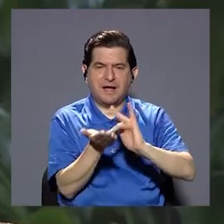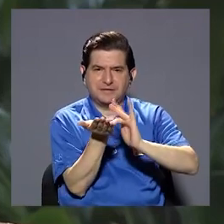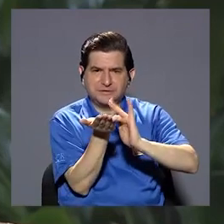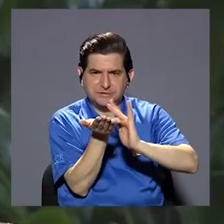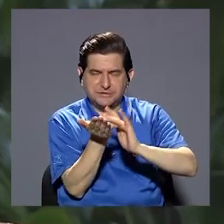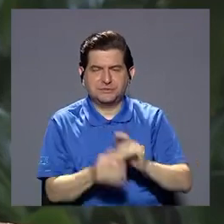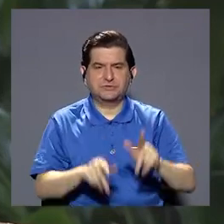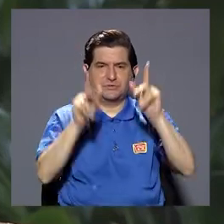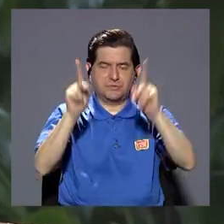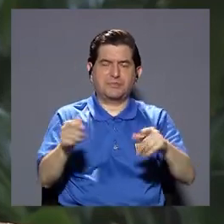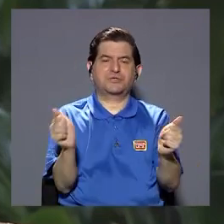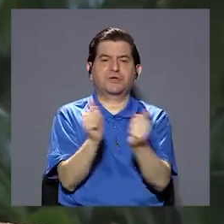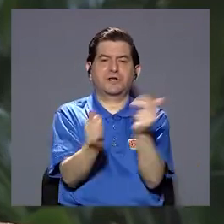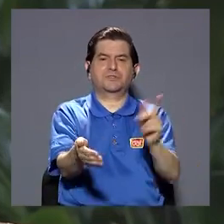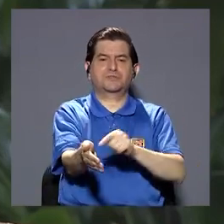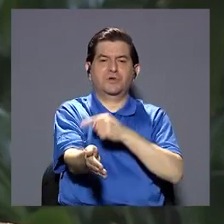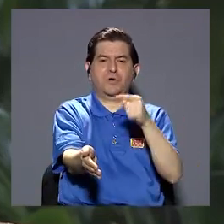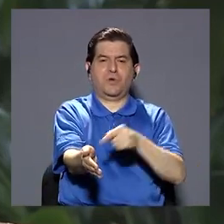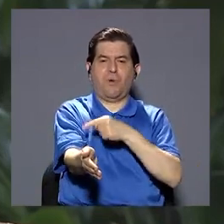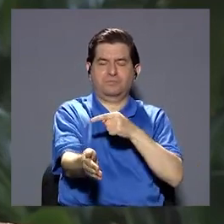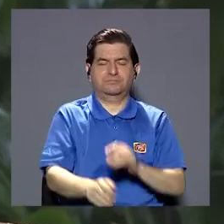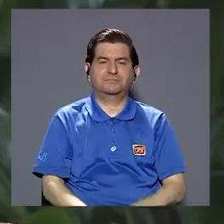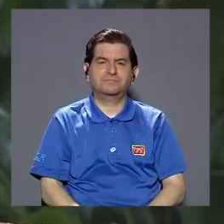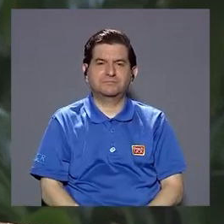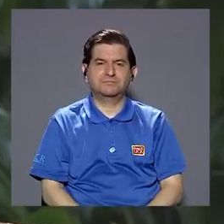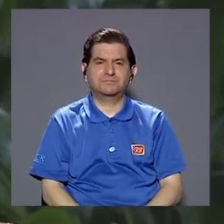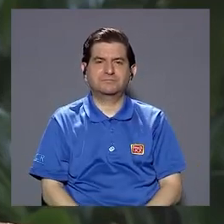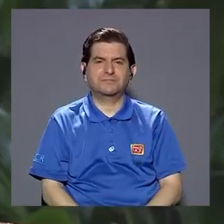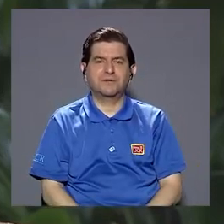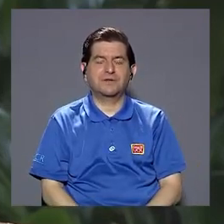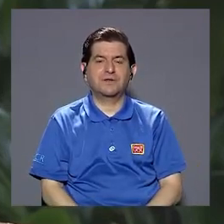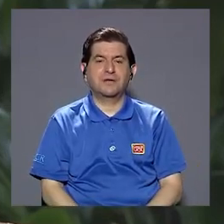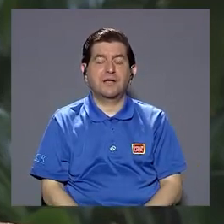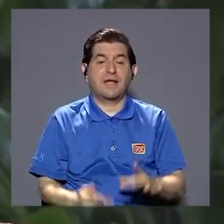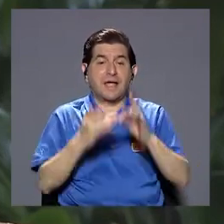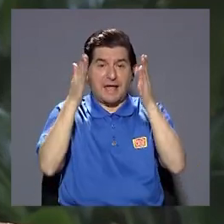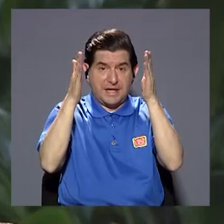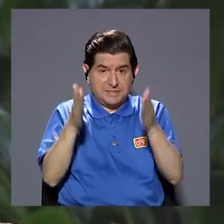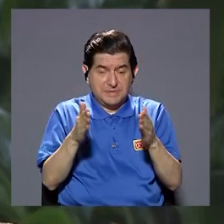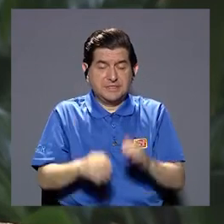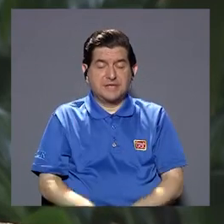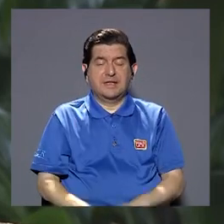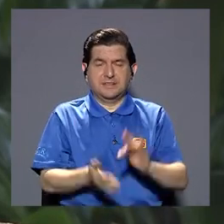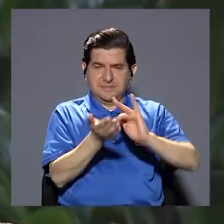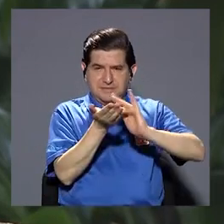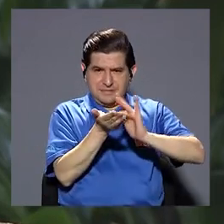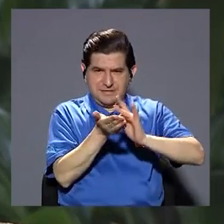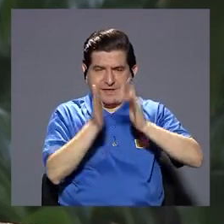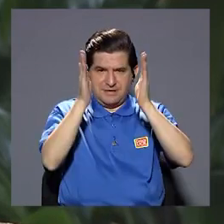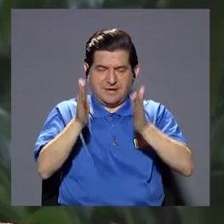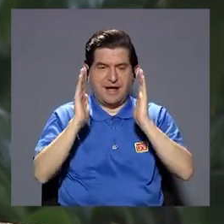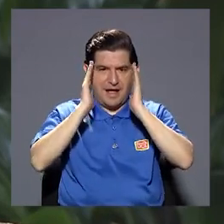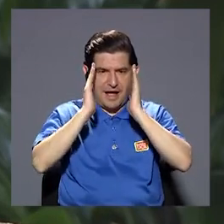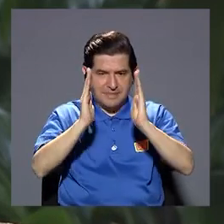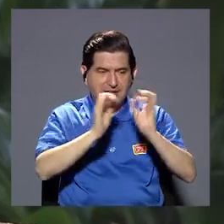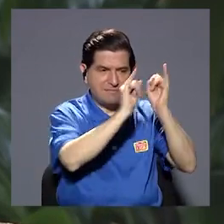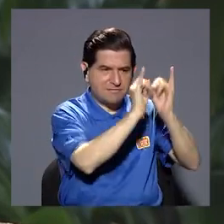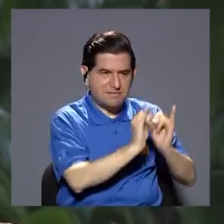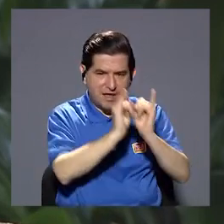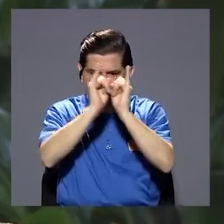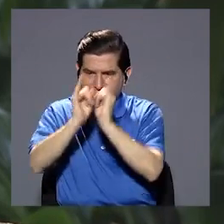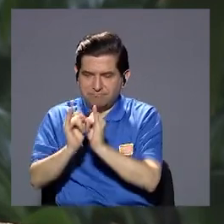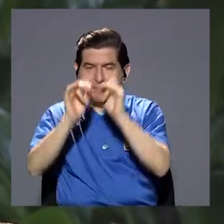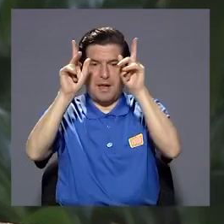desde el año 2017 cuando nosotros ya introdujimos lo que se llama una atención farmacéutica de los pacientes diabéticos